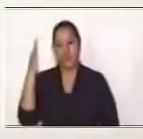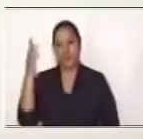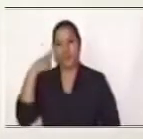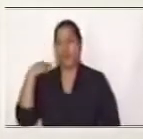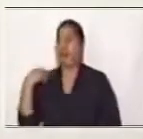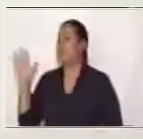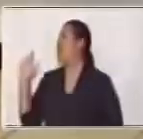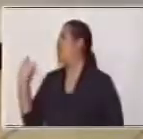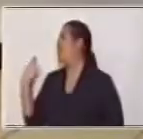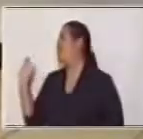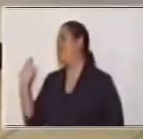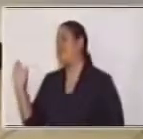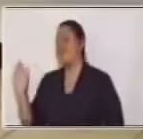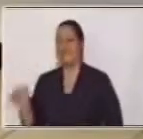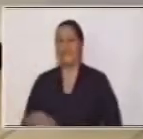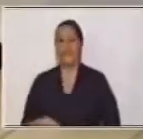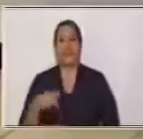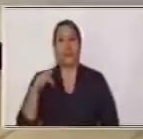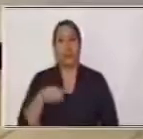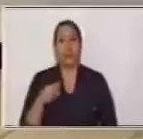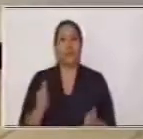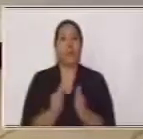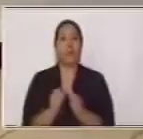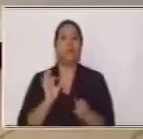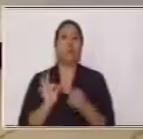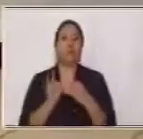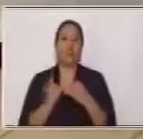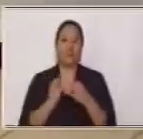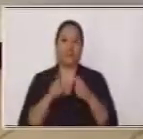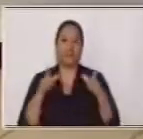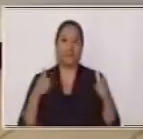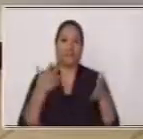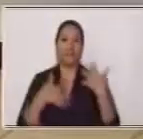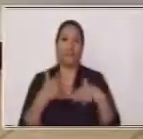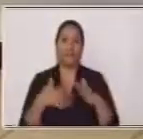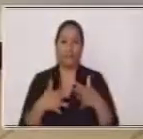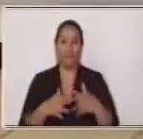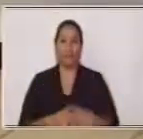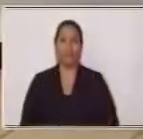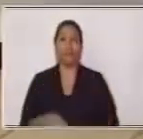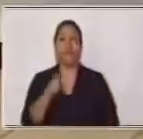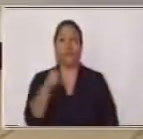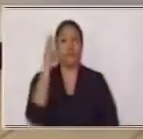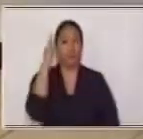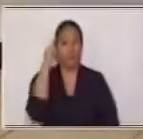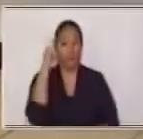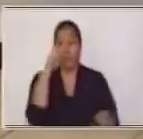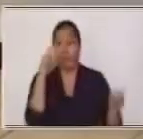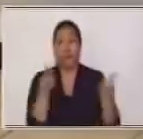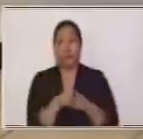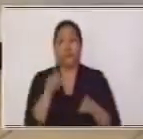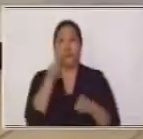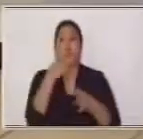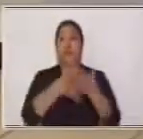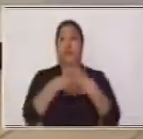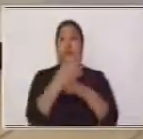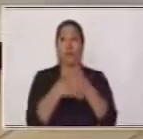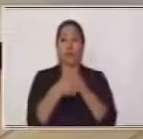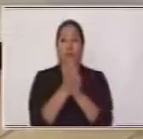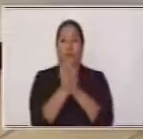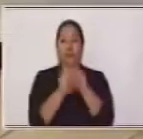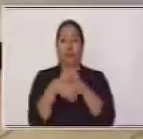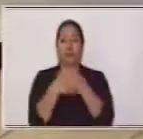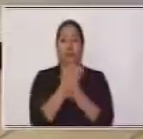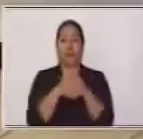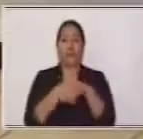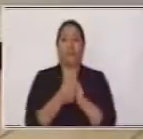Ruth, quien nos acompañó en la interpretación de lengua de señas, y te recordamos también que laves tus manos constantemente